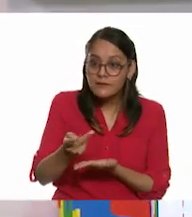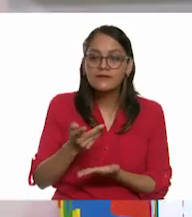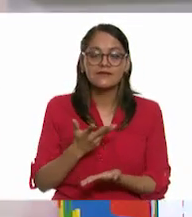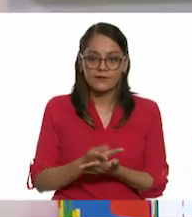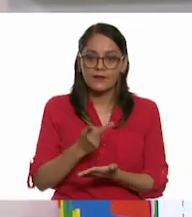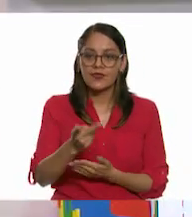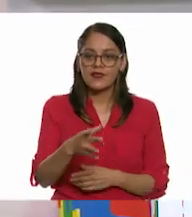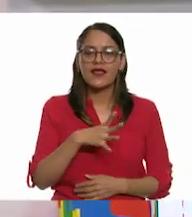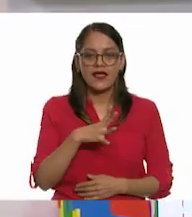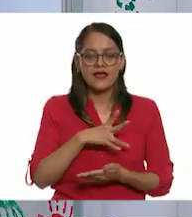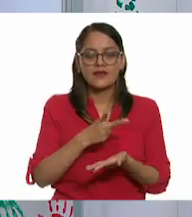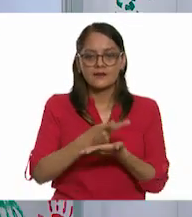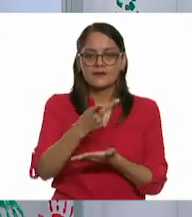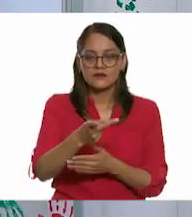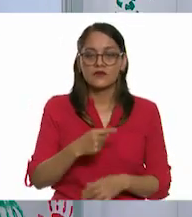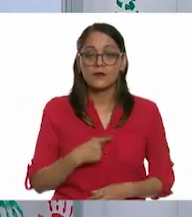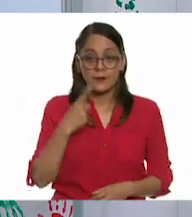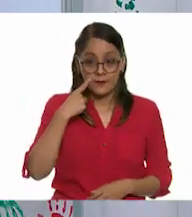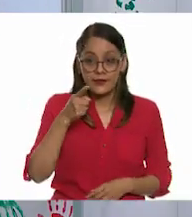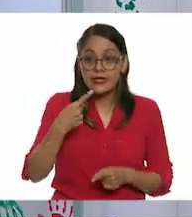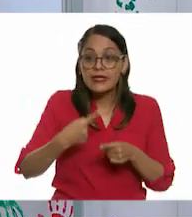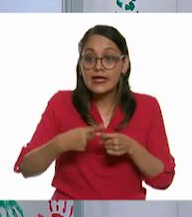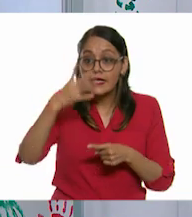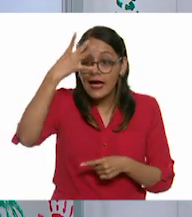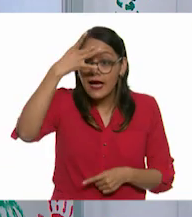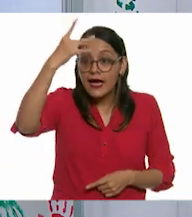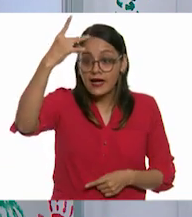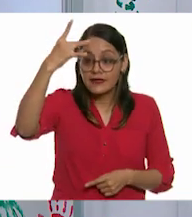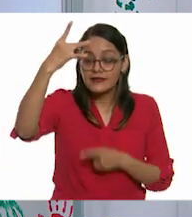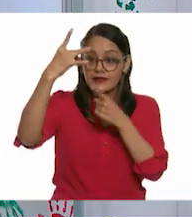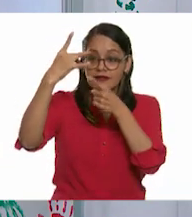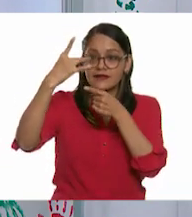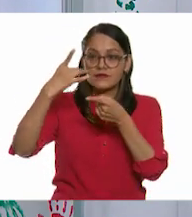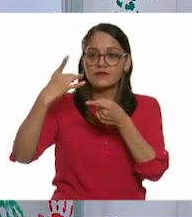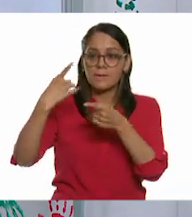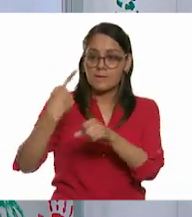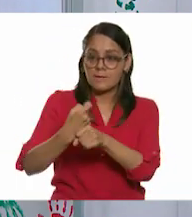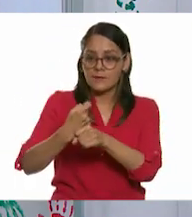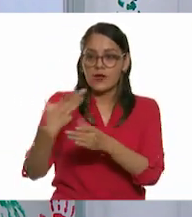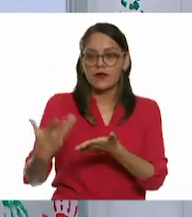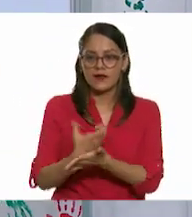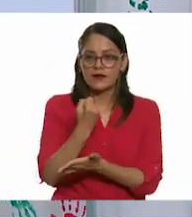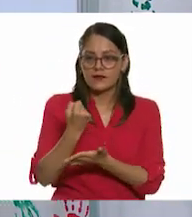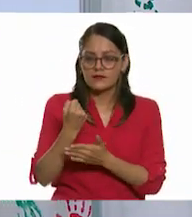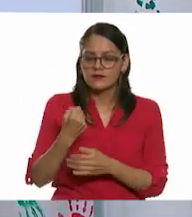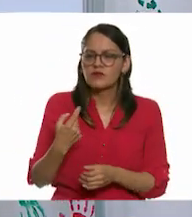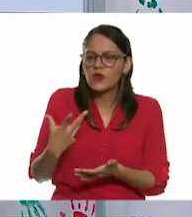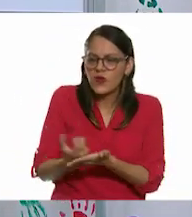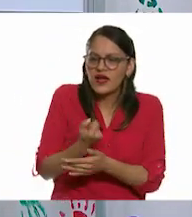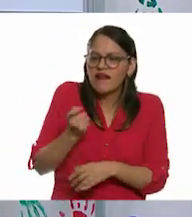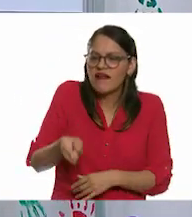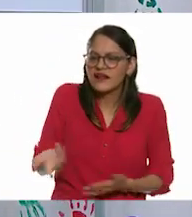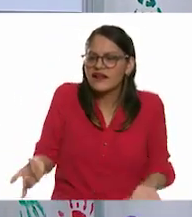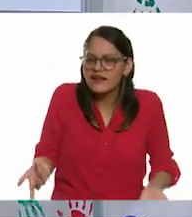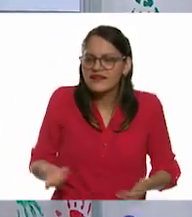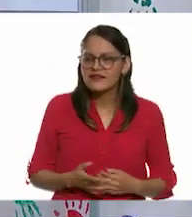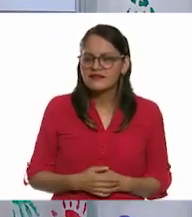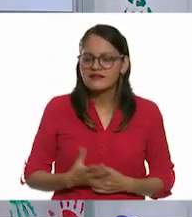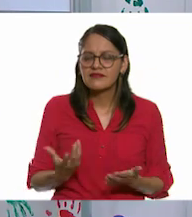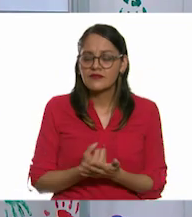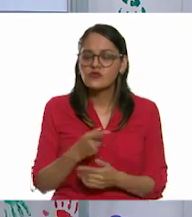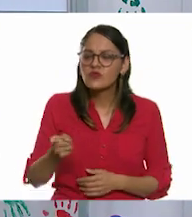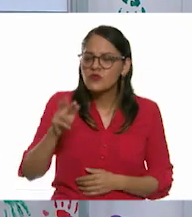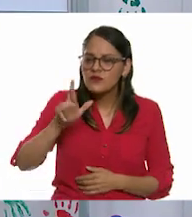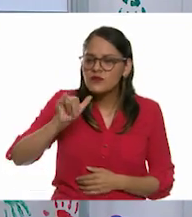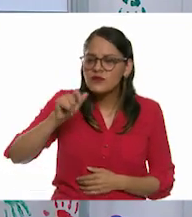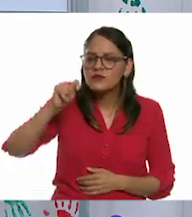El que lo adivine primero, dice, el que lo adivine primero o el que adivine primero la figura va a ganar. Pero no nos menciona qué va a ganar. Pues no. ¿Qué será, Rita?